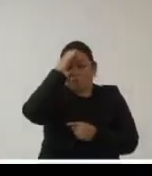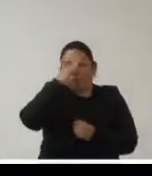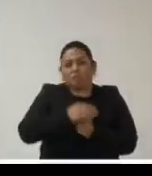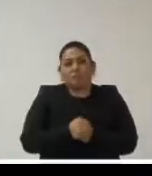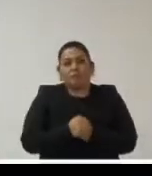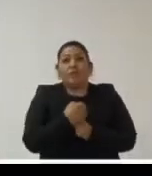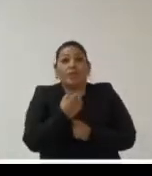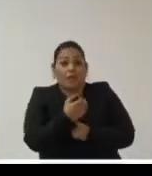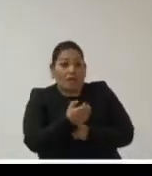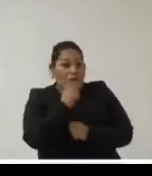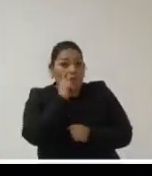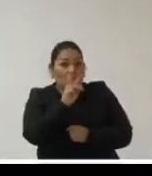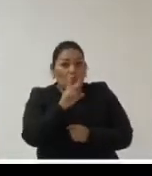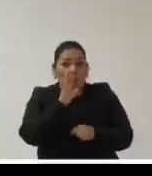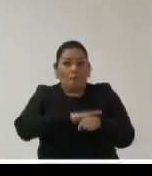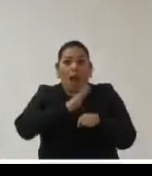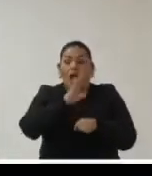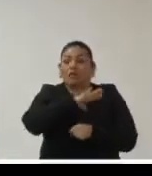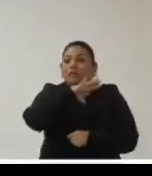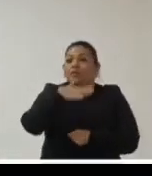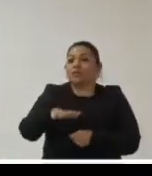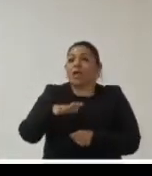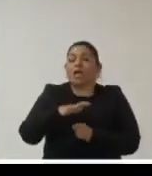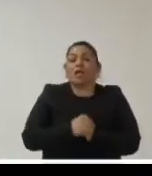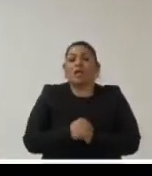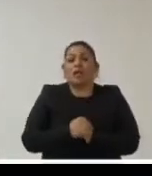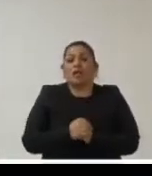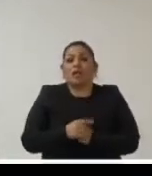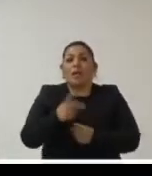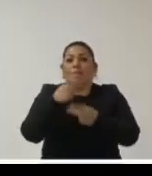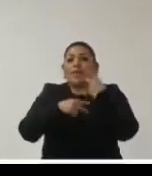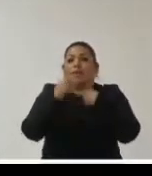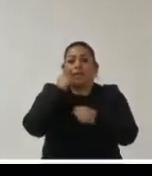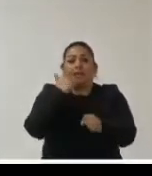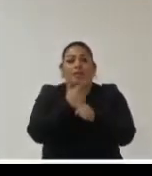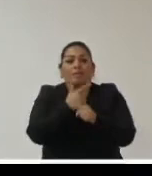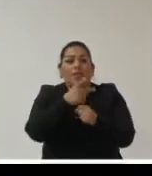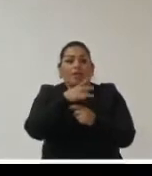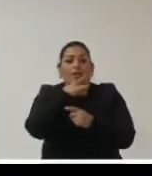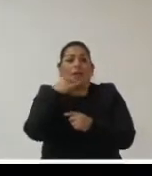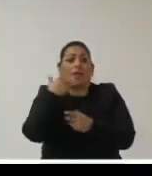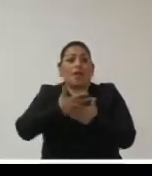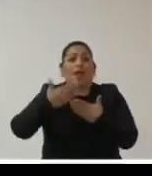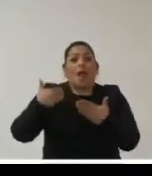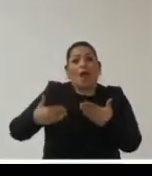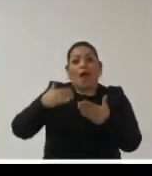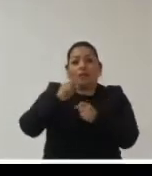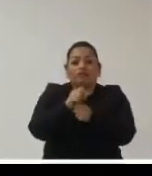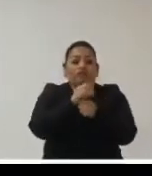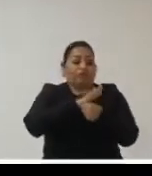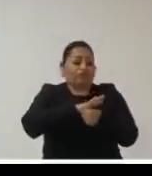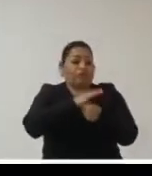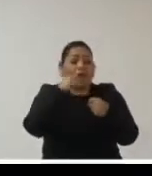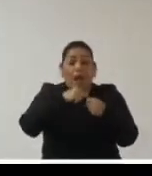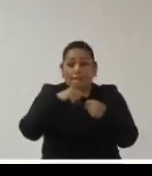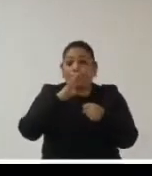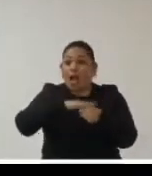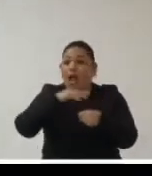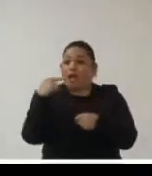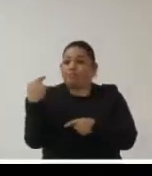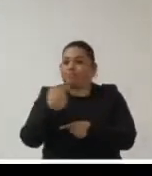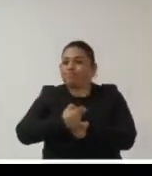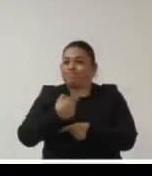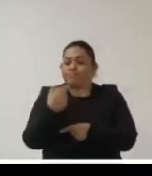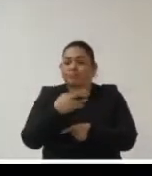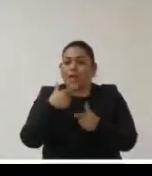esto que es una mirada más general respecto a lo que veníamos mirando en Chile antes de la pandemia se hace aún más necesario